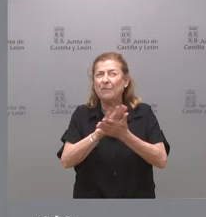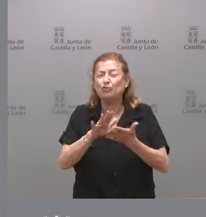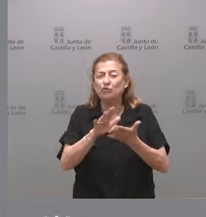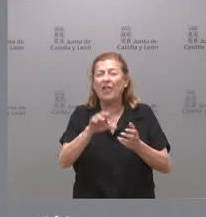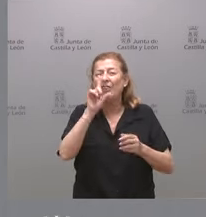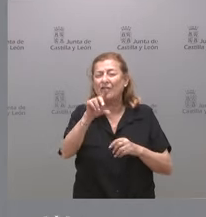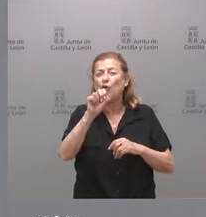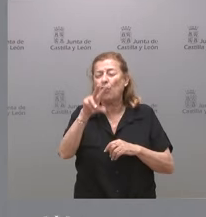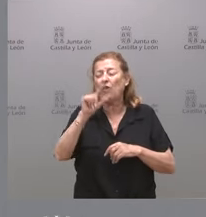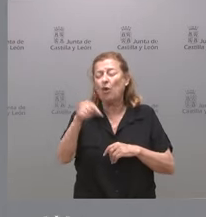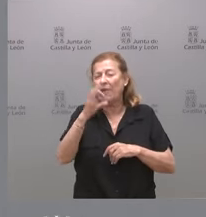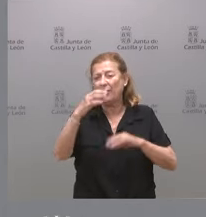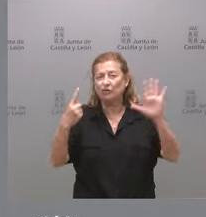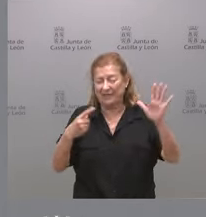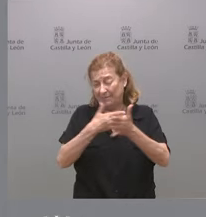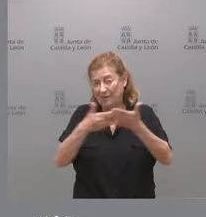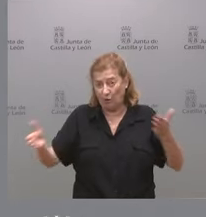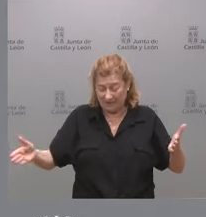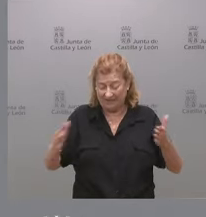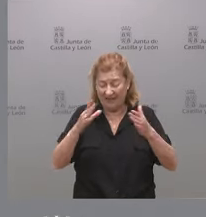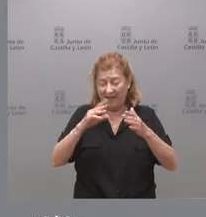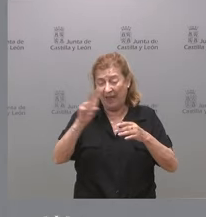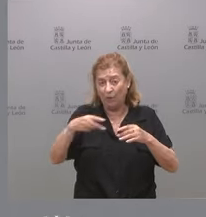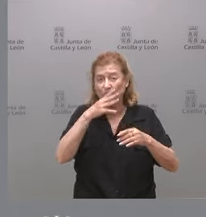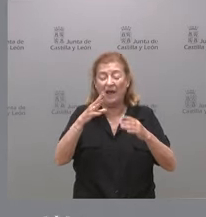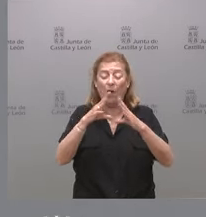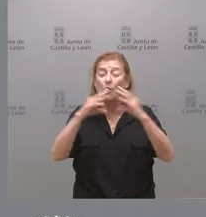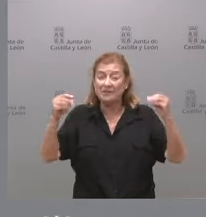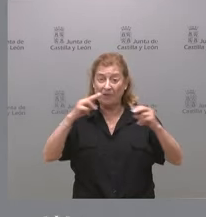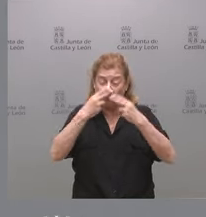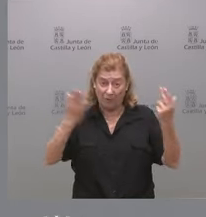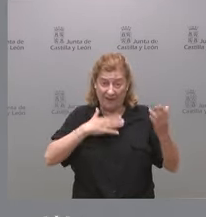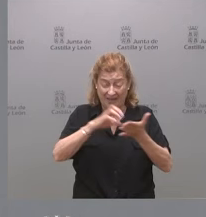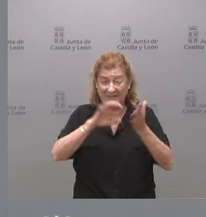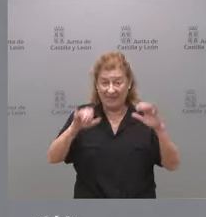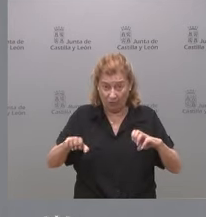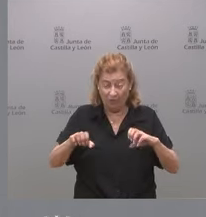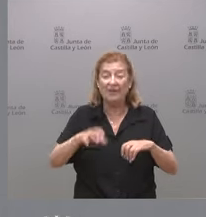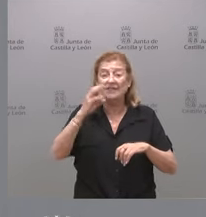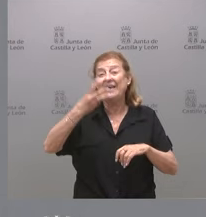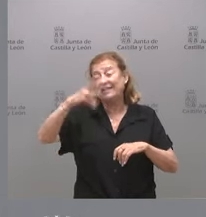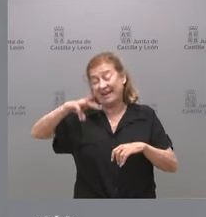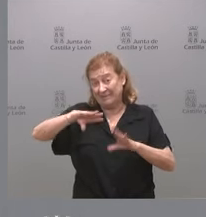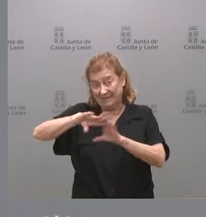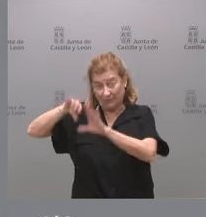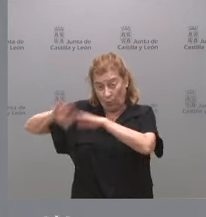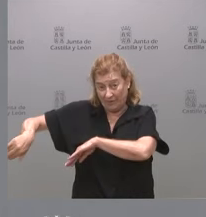,6 millones de euros para financiar las universidades públicas de Castilla y León, correspondientes al tercer trimestre.